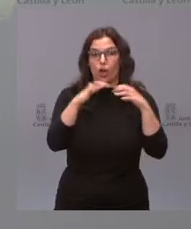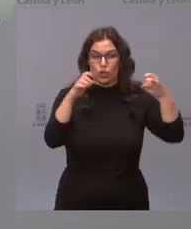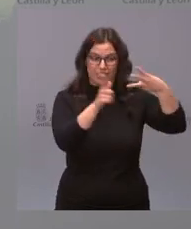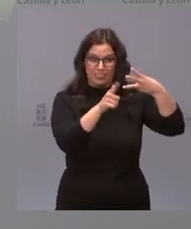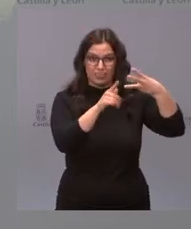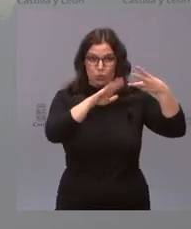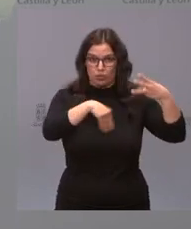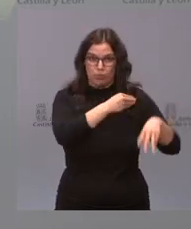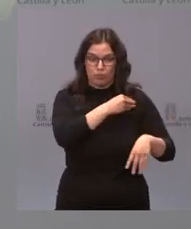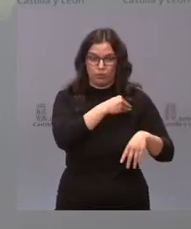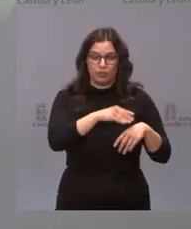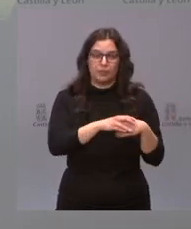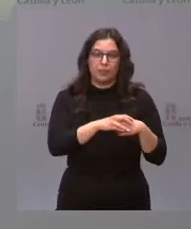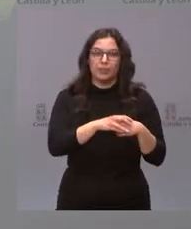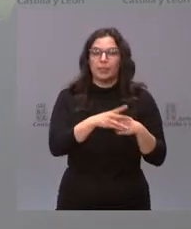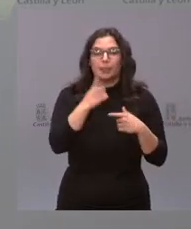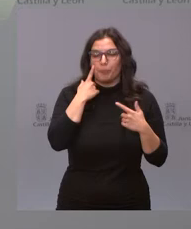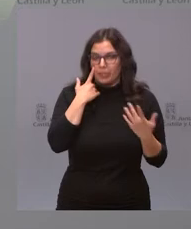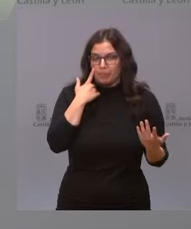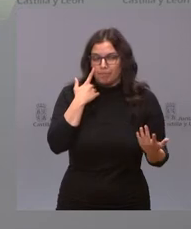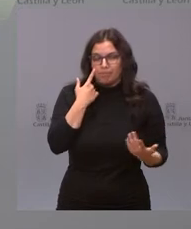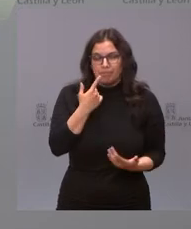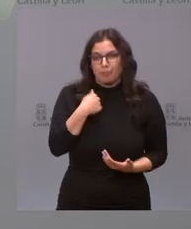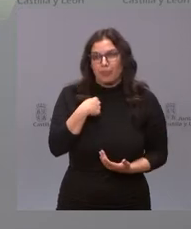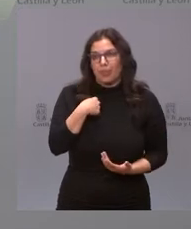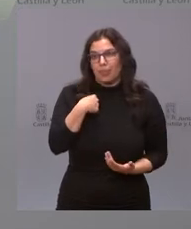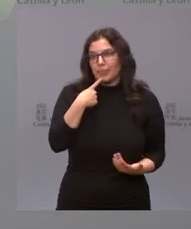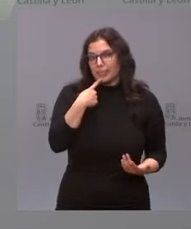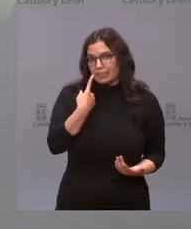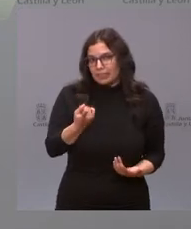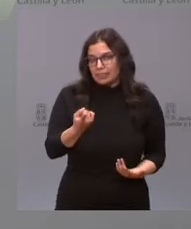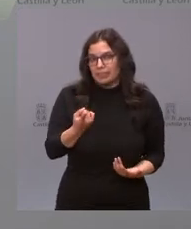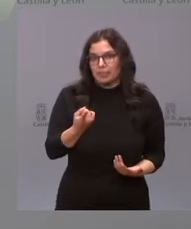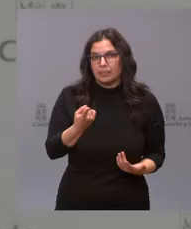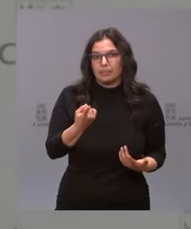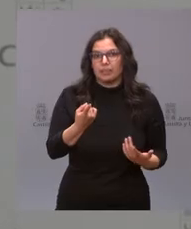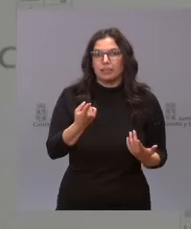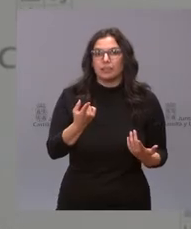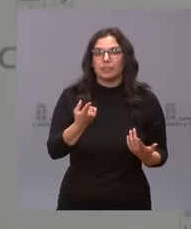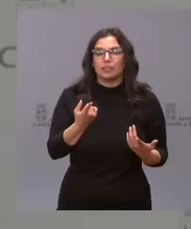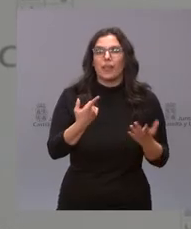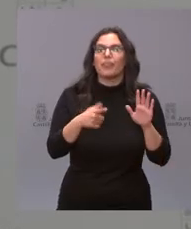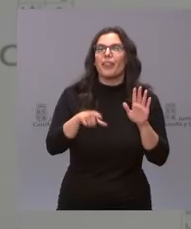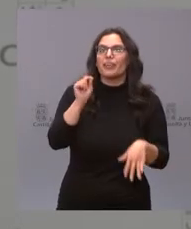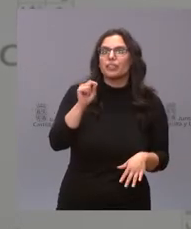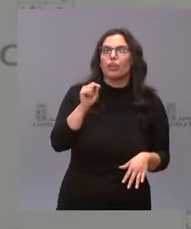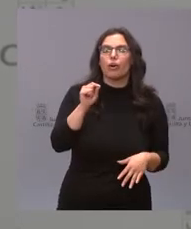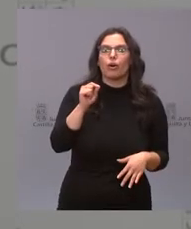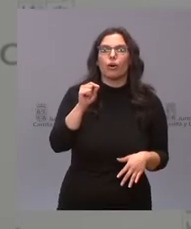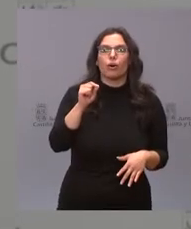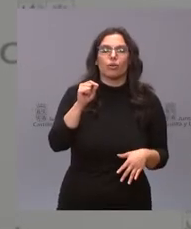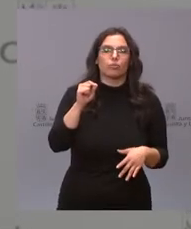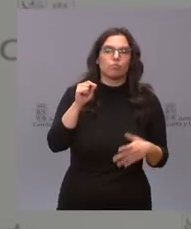Castilla y León mire le voy a decir sin perjuicio de cuál es la decisión que pueda